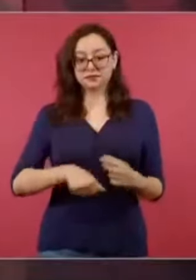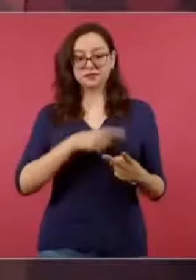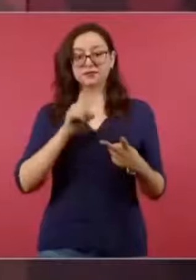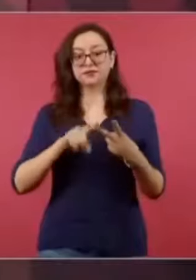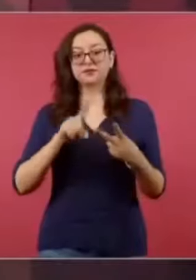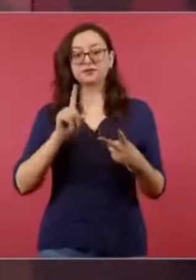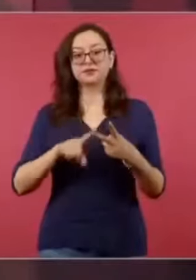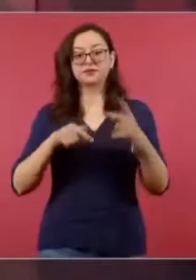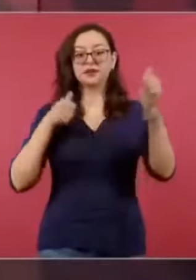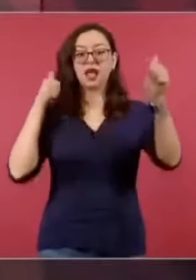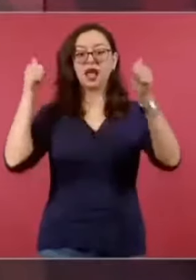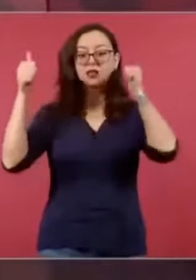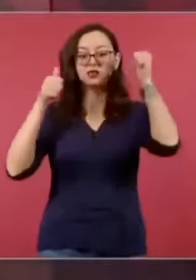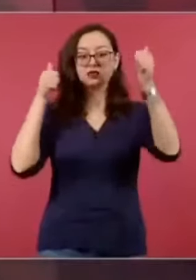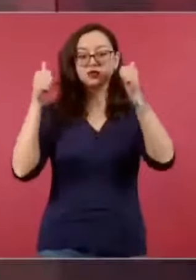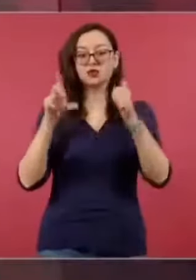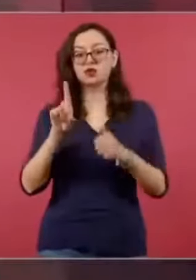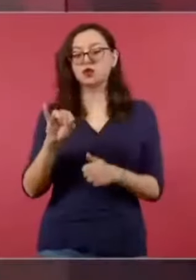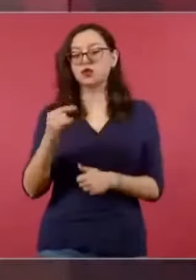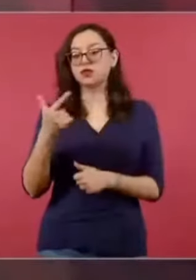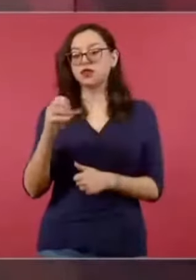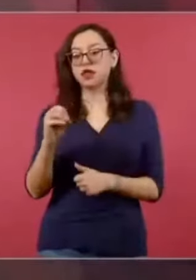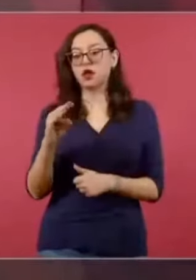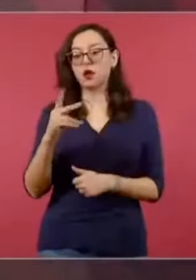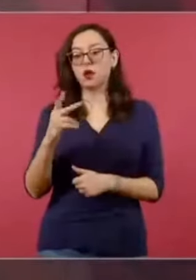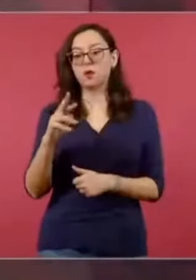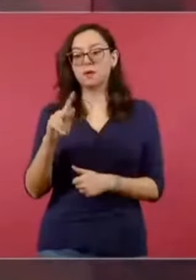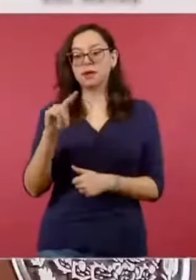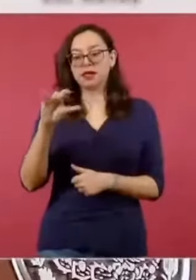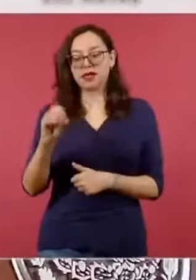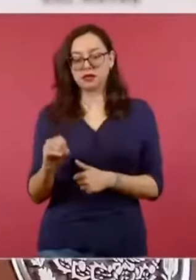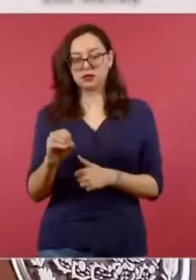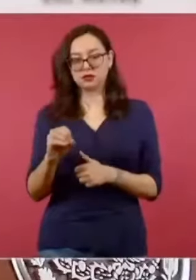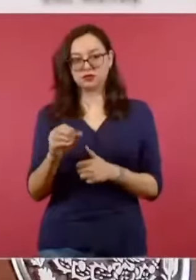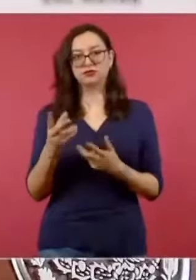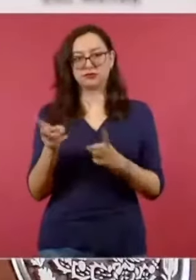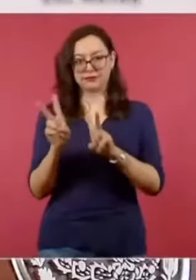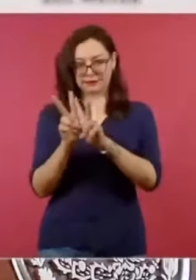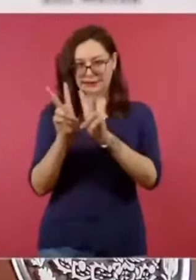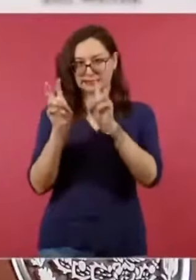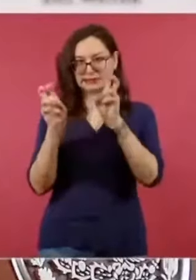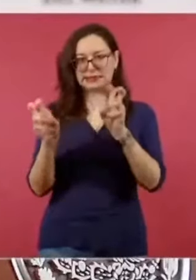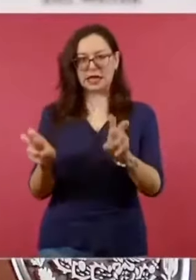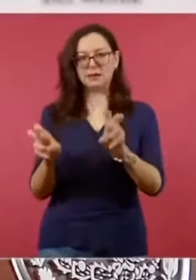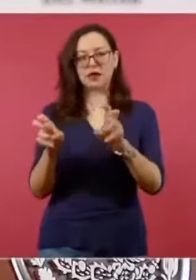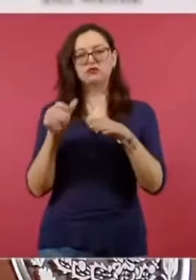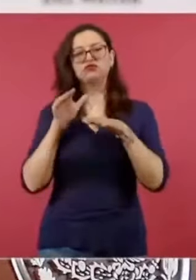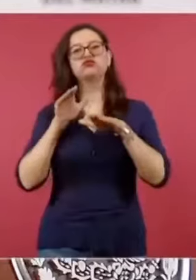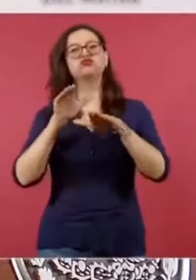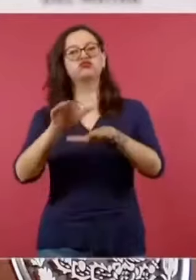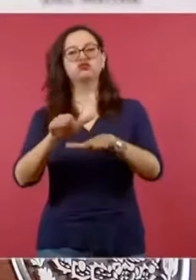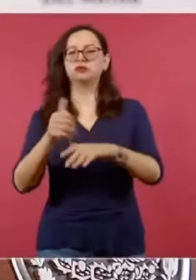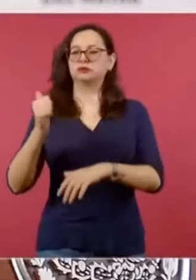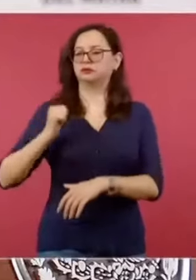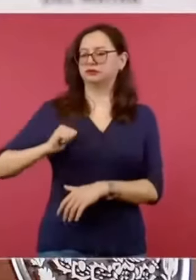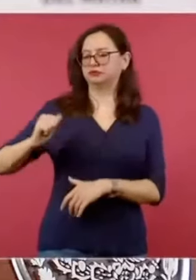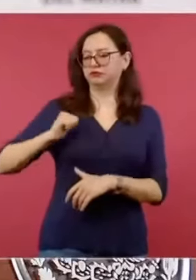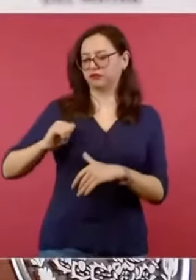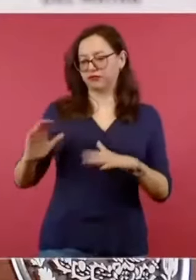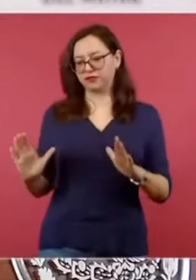también habíamos suspendido todo lo que se está haciendo de